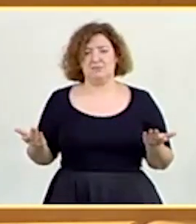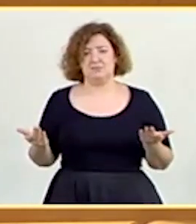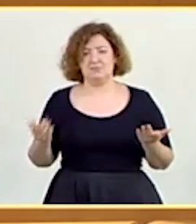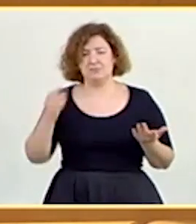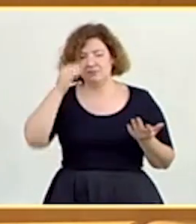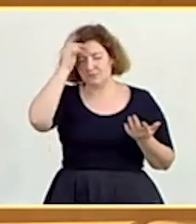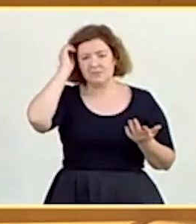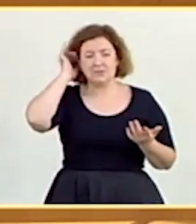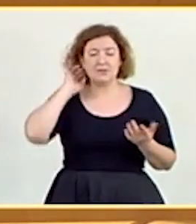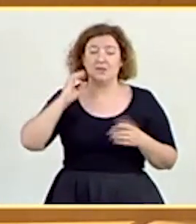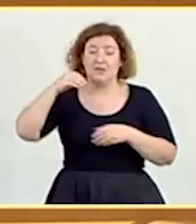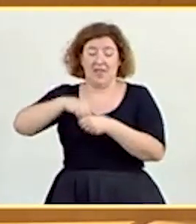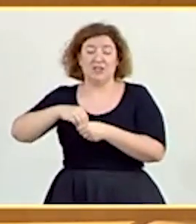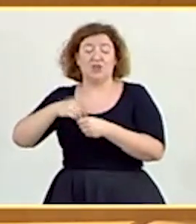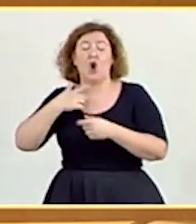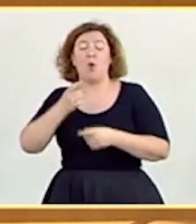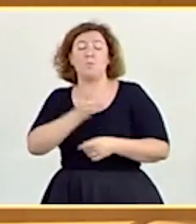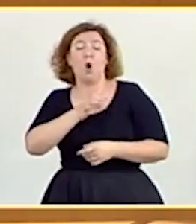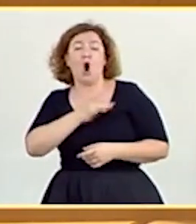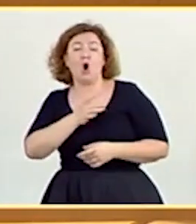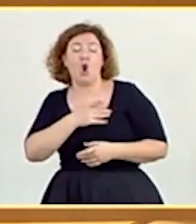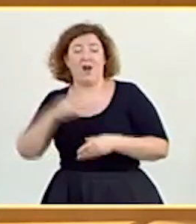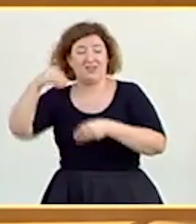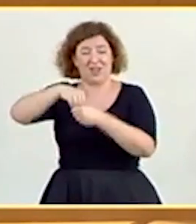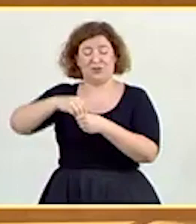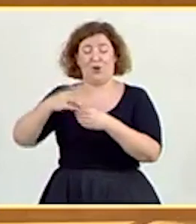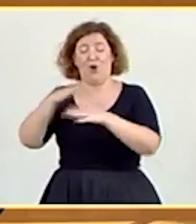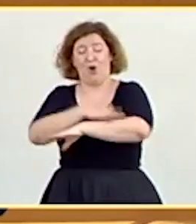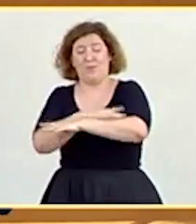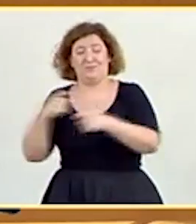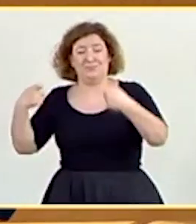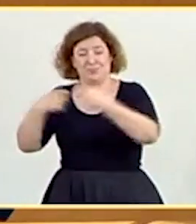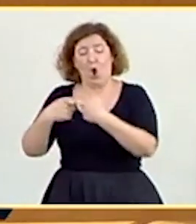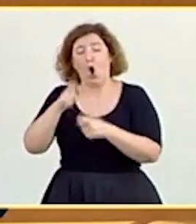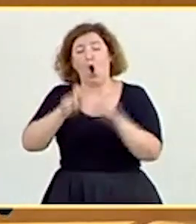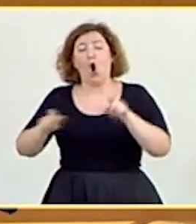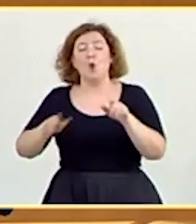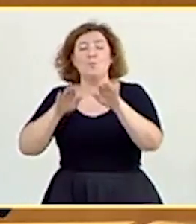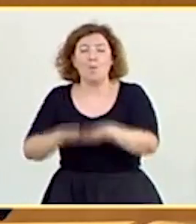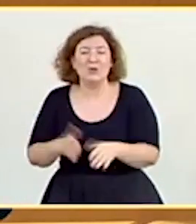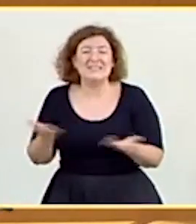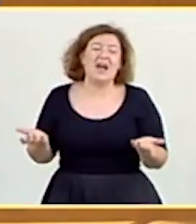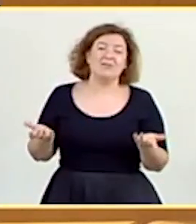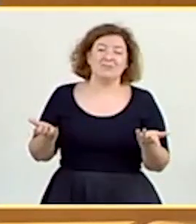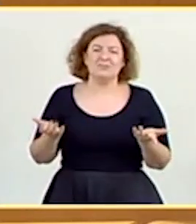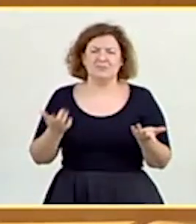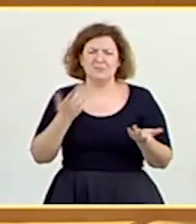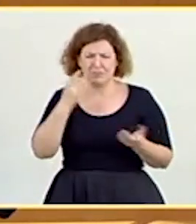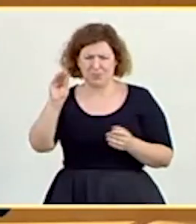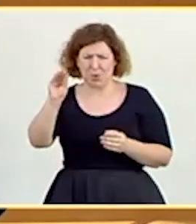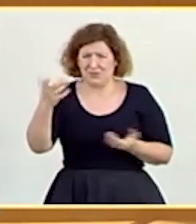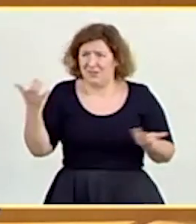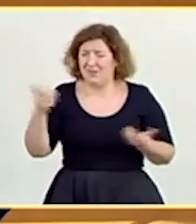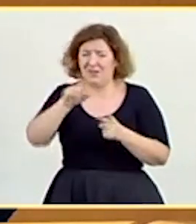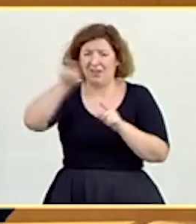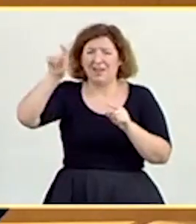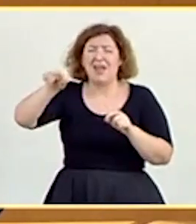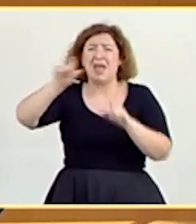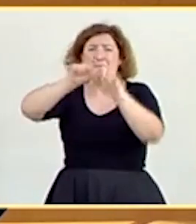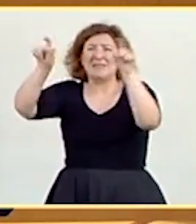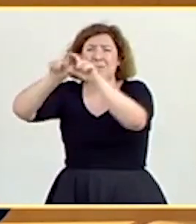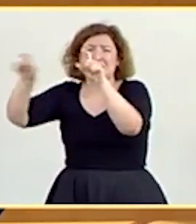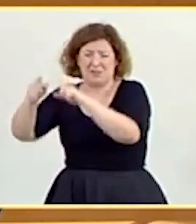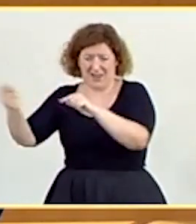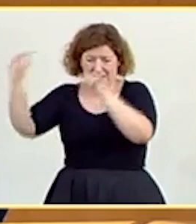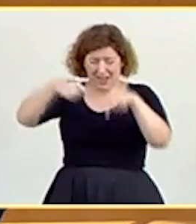populismo sentado en la Moncloa, la pregunta no es cuántas empresas se van a ir de España. Es que la pregunta es, ¿quién va a querer venir aquí a montar ni una sola empresa?